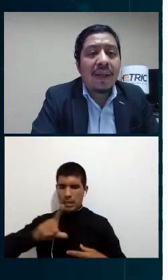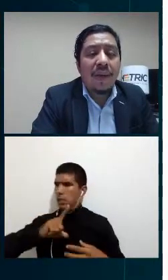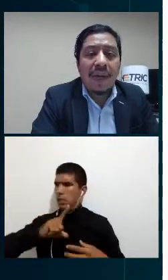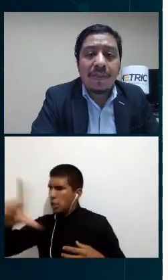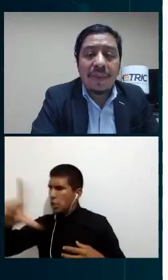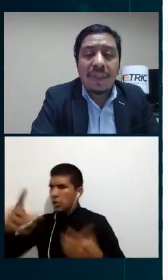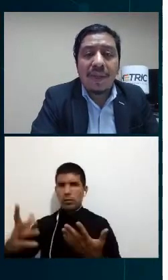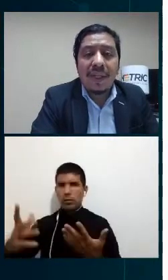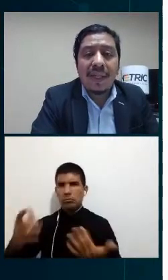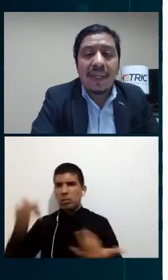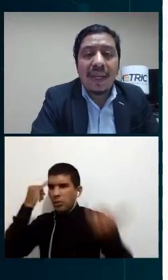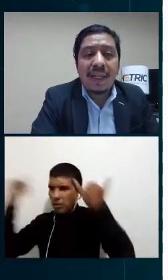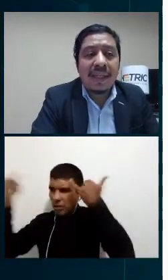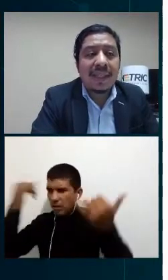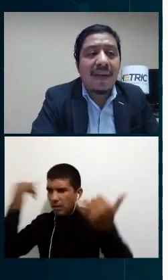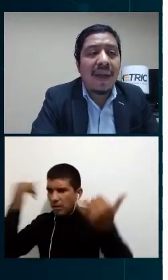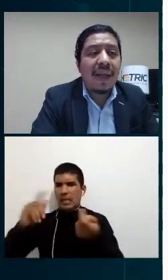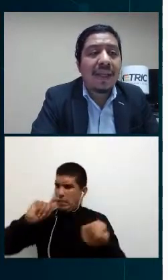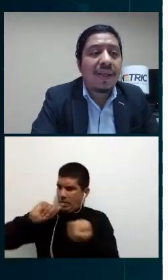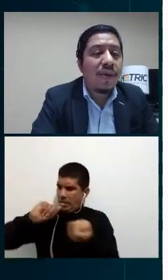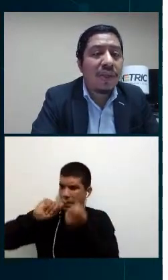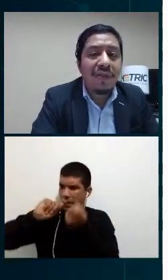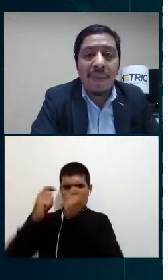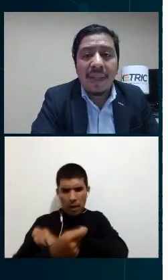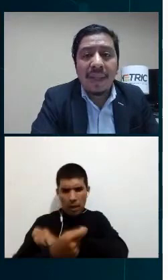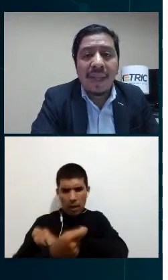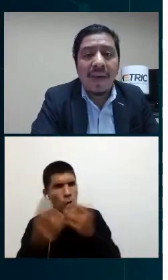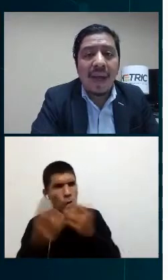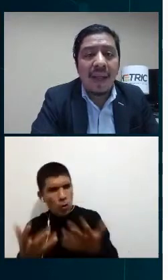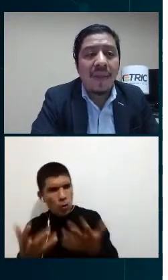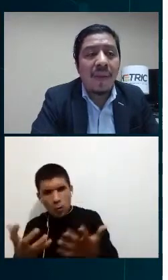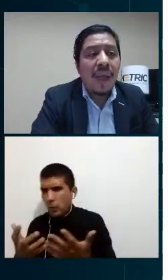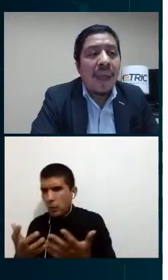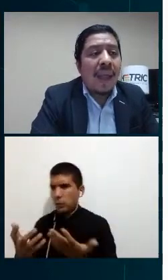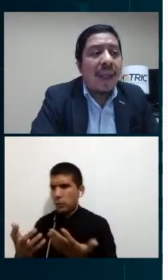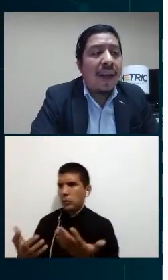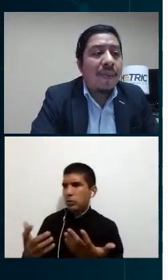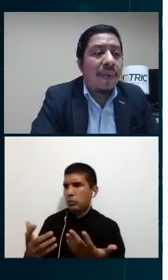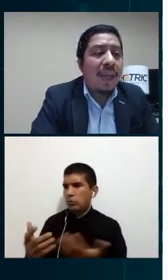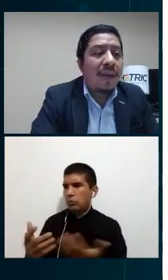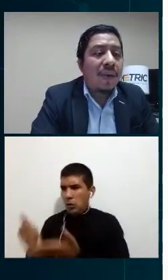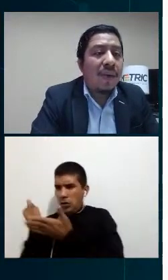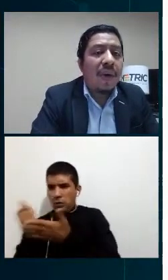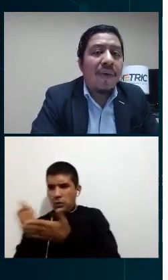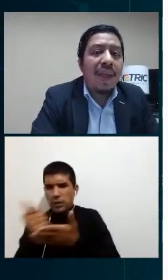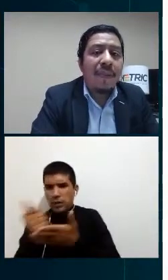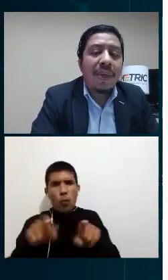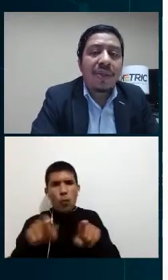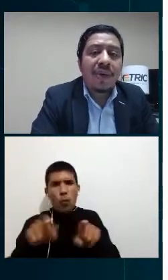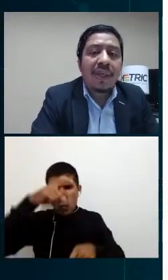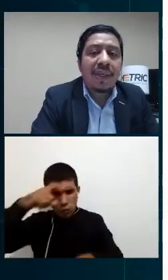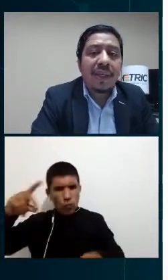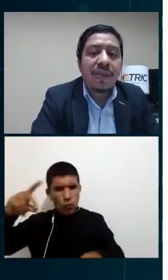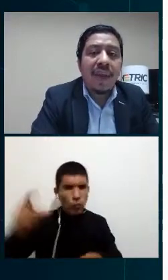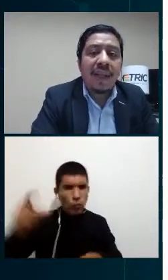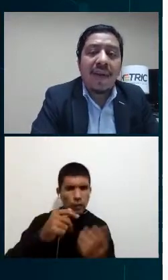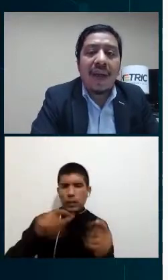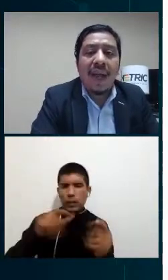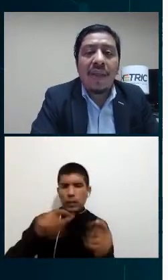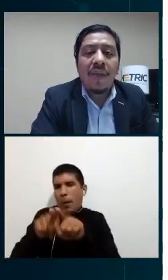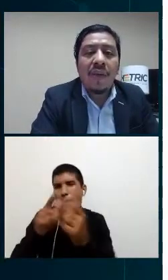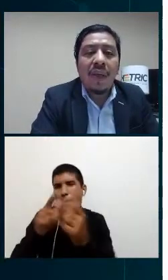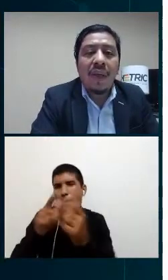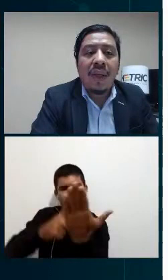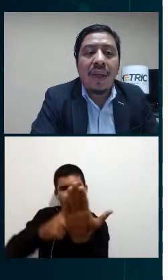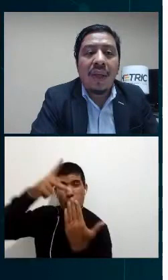con las posiciones críticas estaban exclusivamente trabajando en el proyecto no habían personas que estuvieran